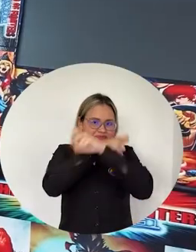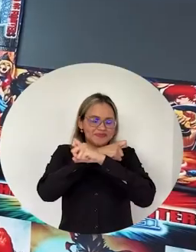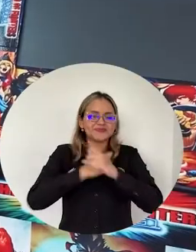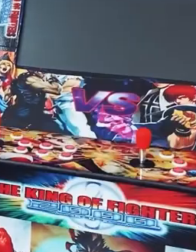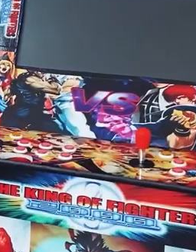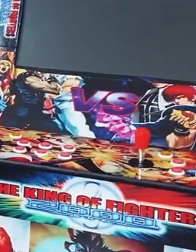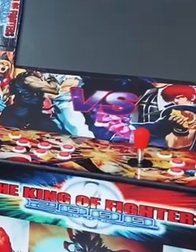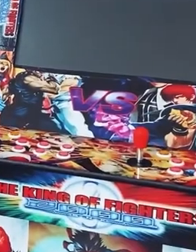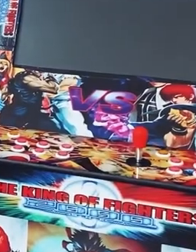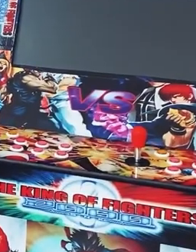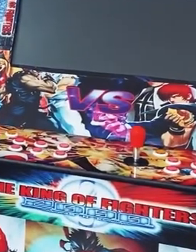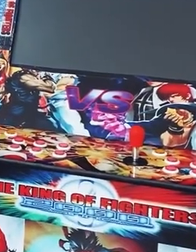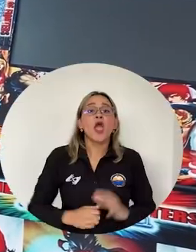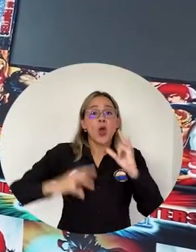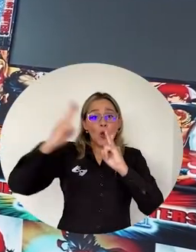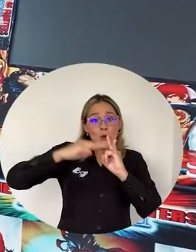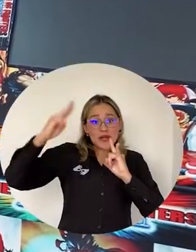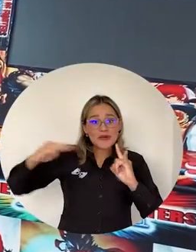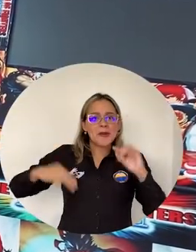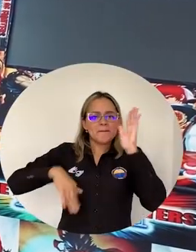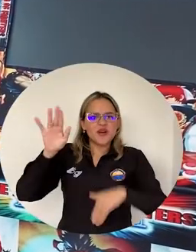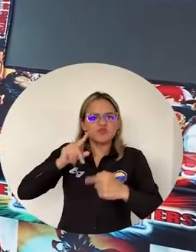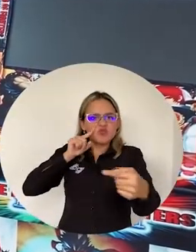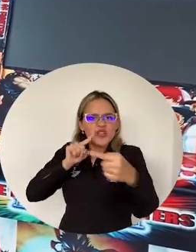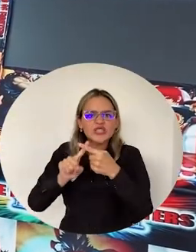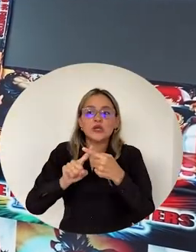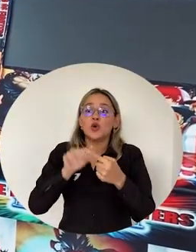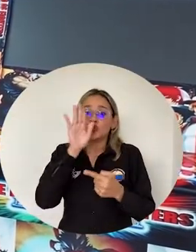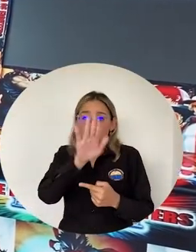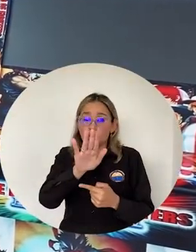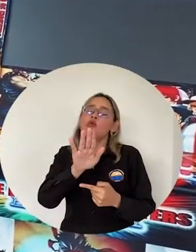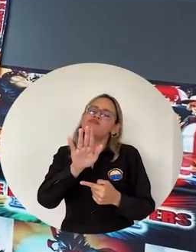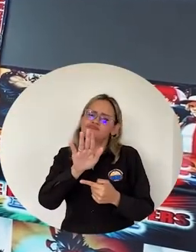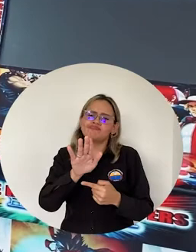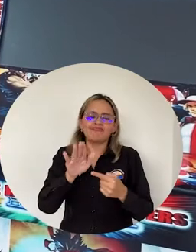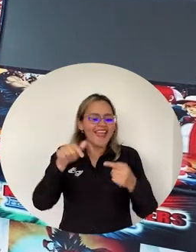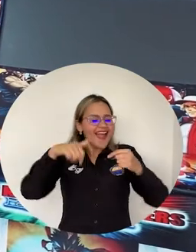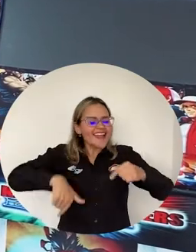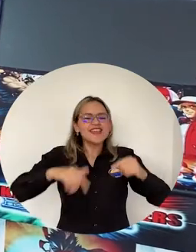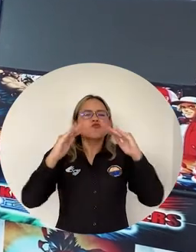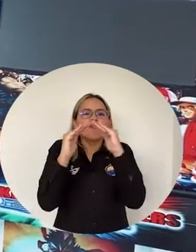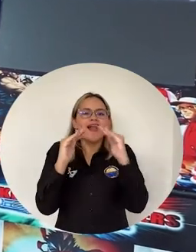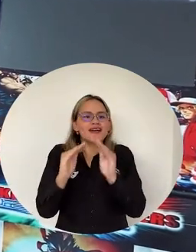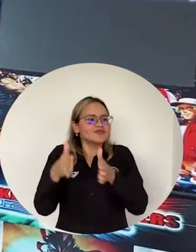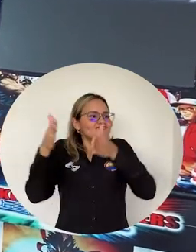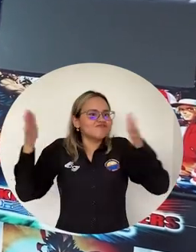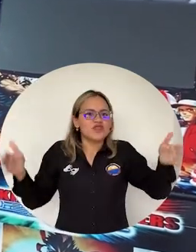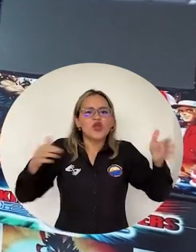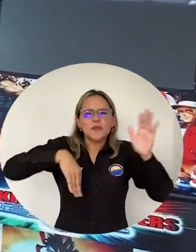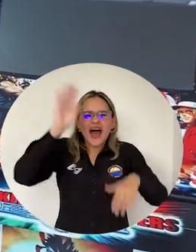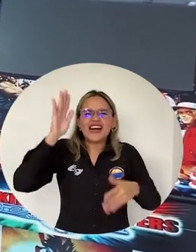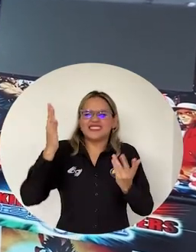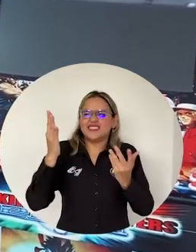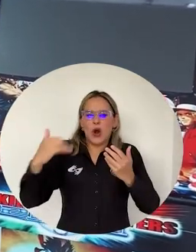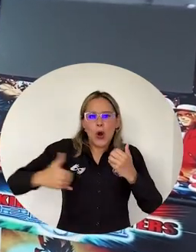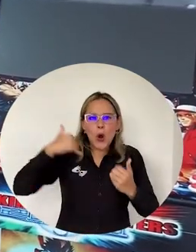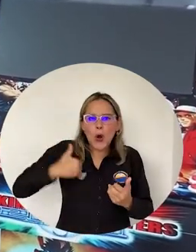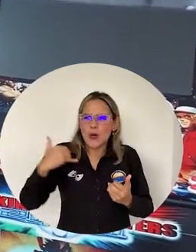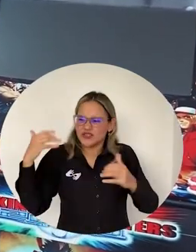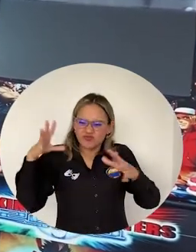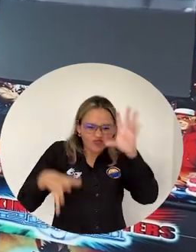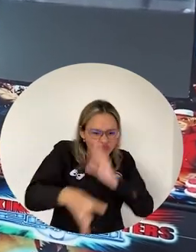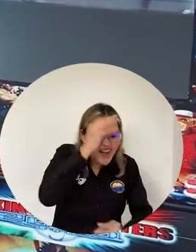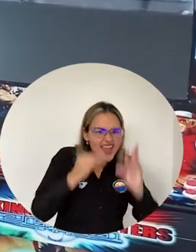La Universidad del Magdalena Más allá de ser una institución de educación superior Es el hogar de miles de jóvenes Un eje para el